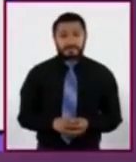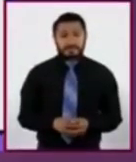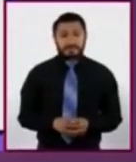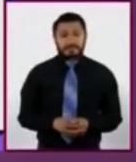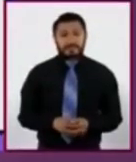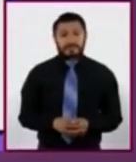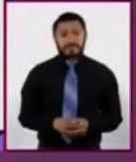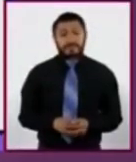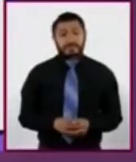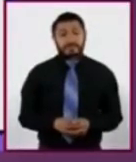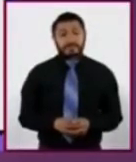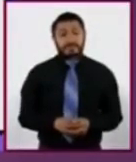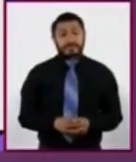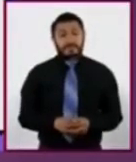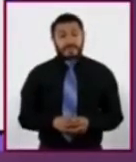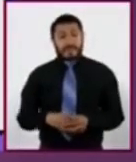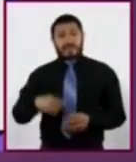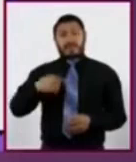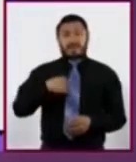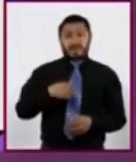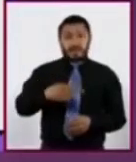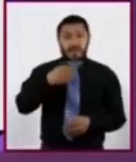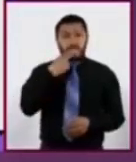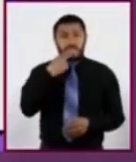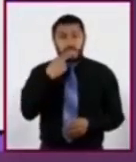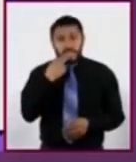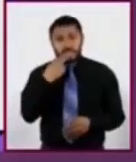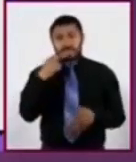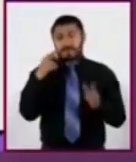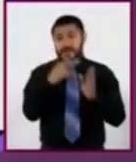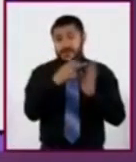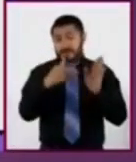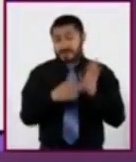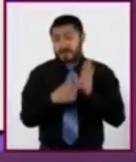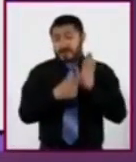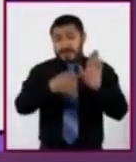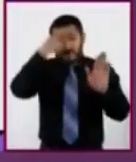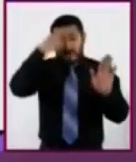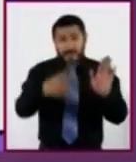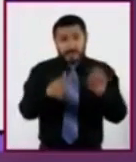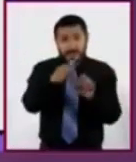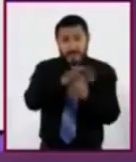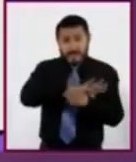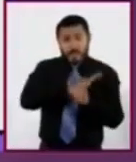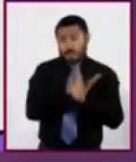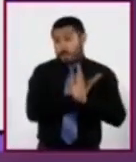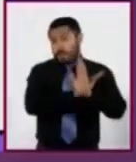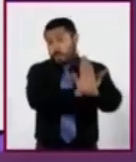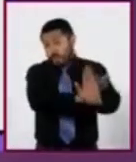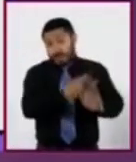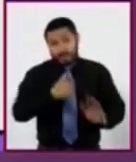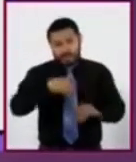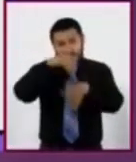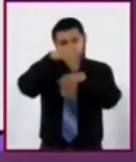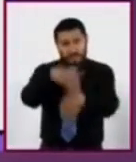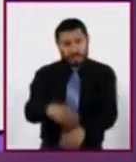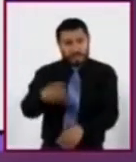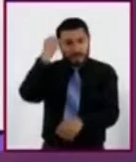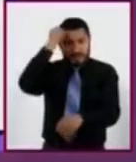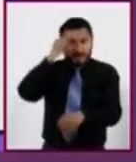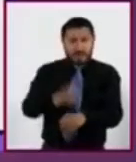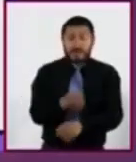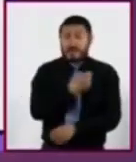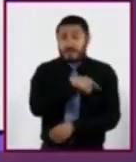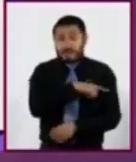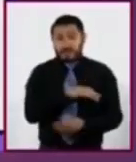riesgo por contagio por el coronavirus. En la parte de la carátula de la cartilla, pueden anotar